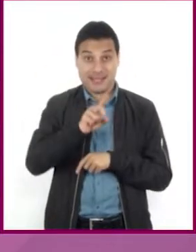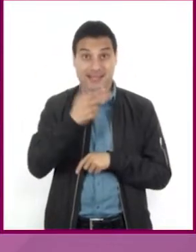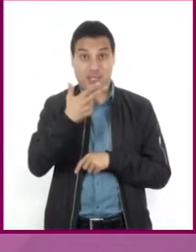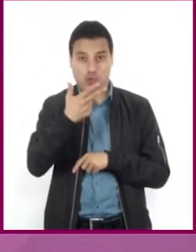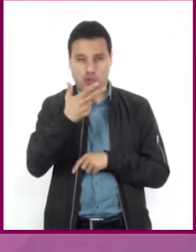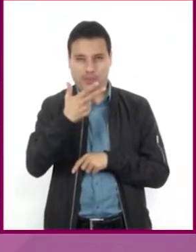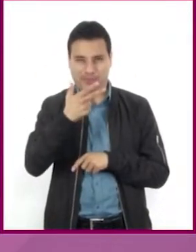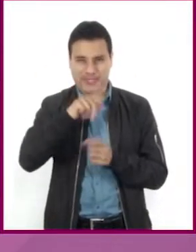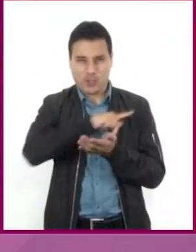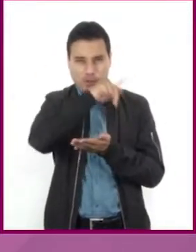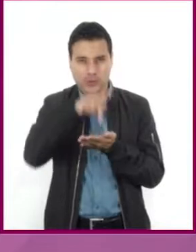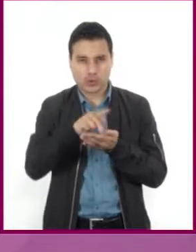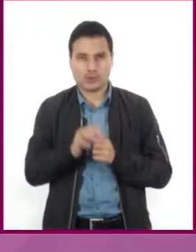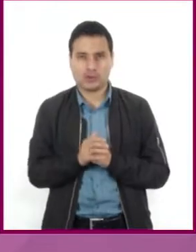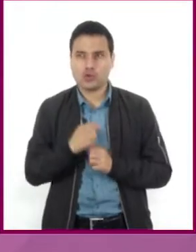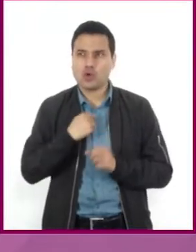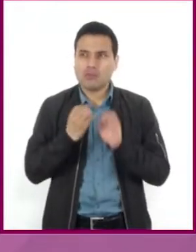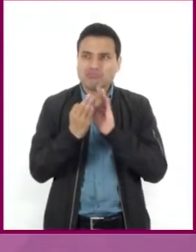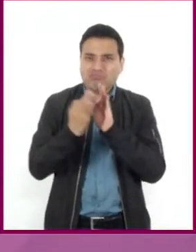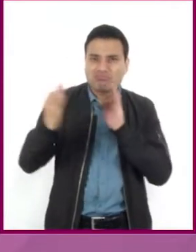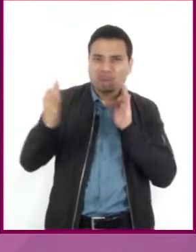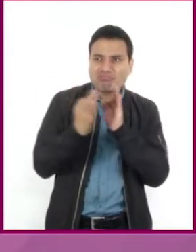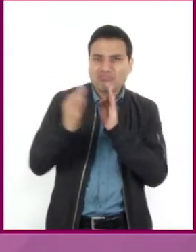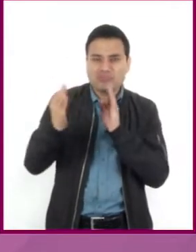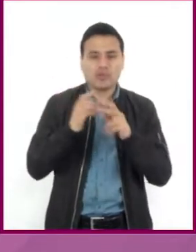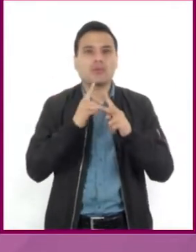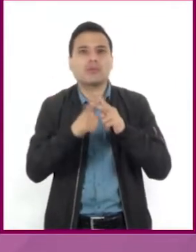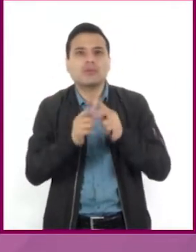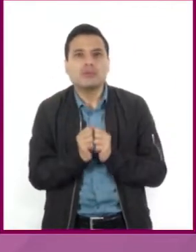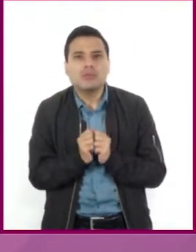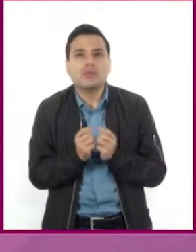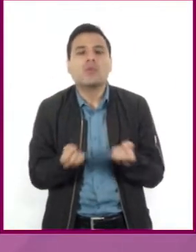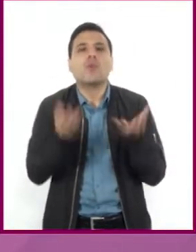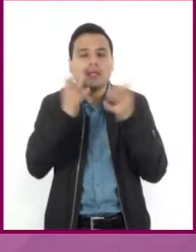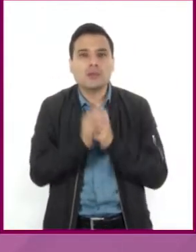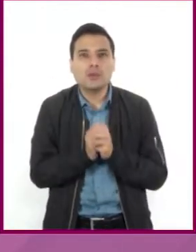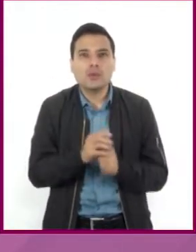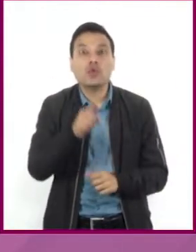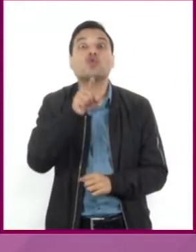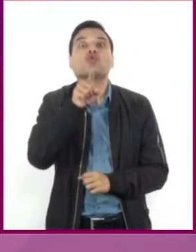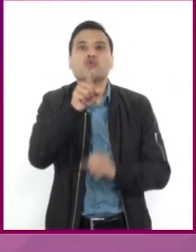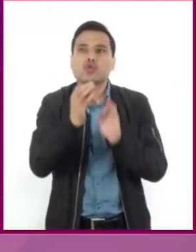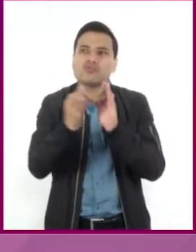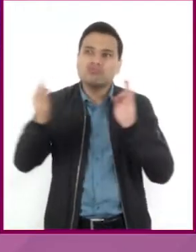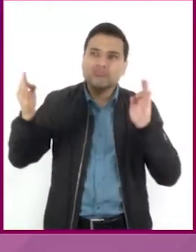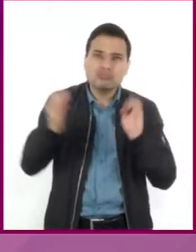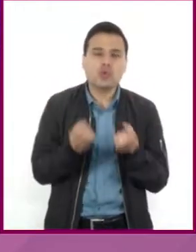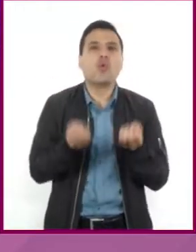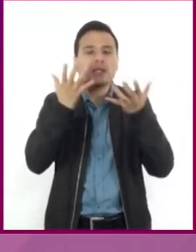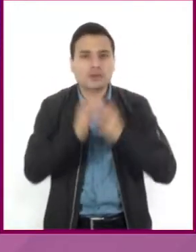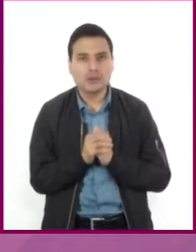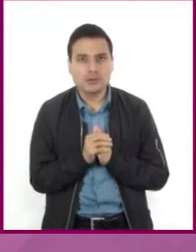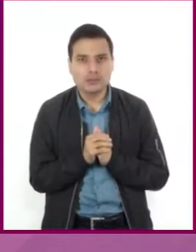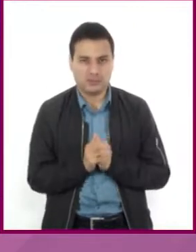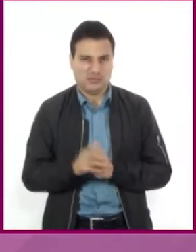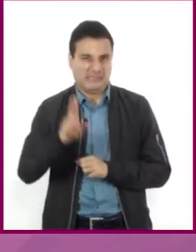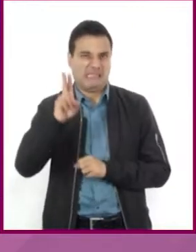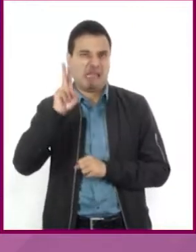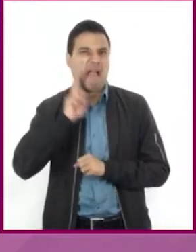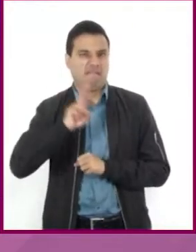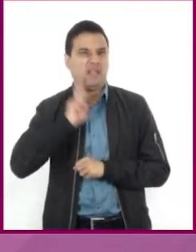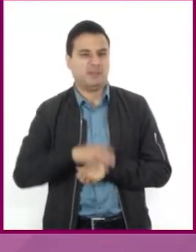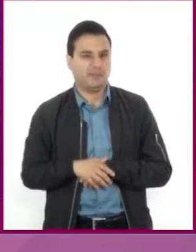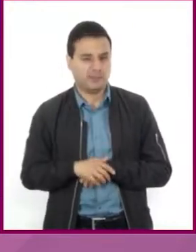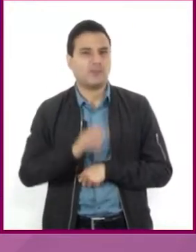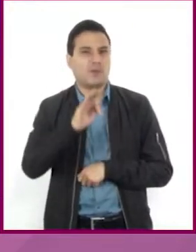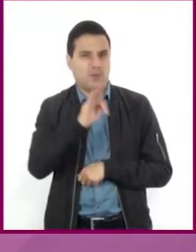estoy de Xochicalco? ¿Ustedes? ¿A qué distancia se encuentran de esta zona? Para saberlo, podemos consultar